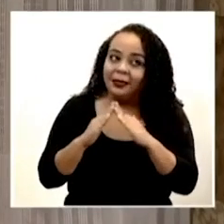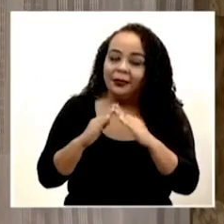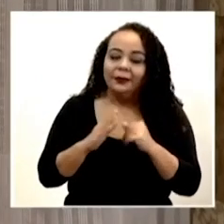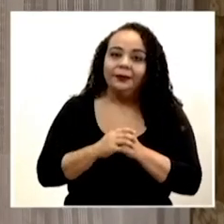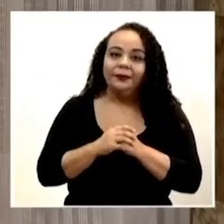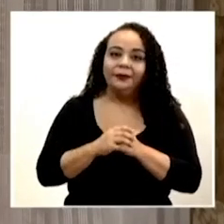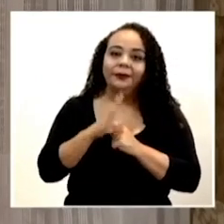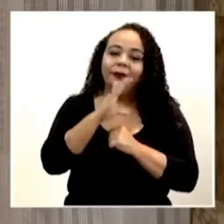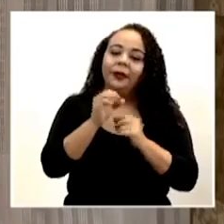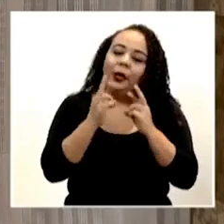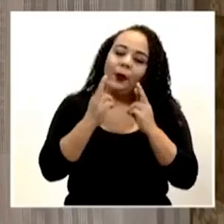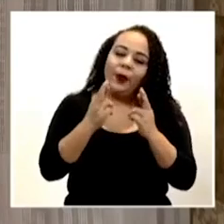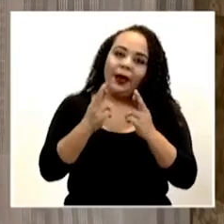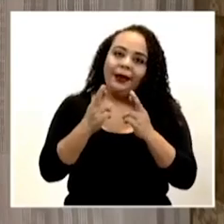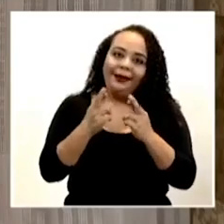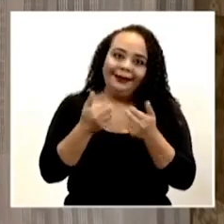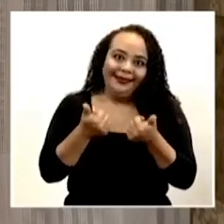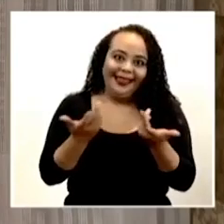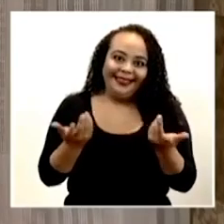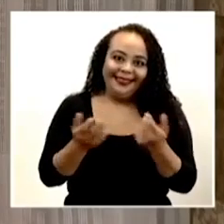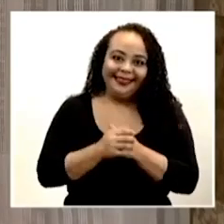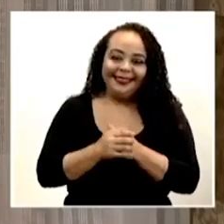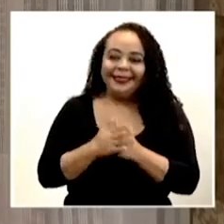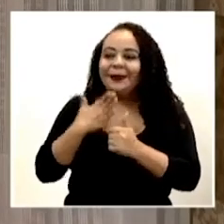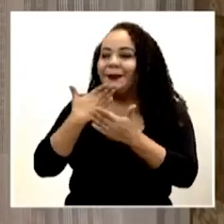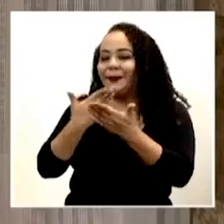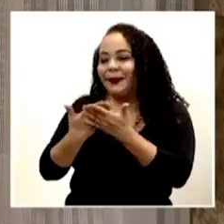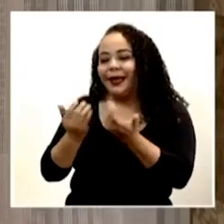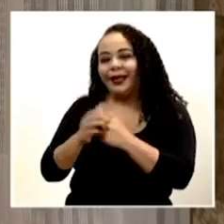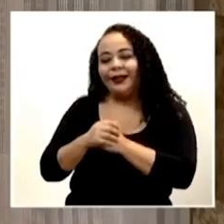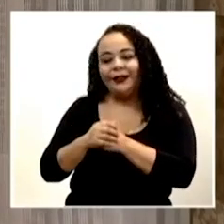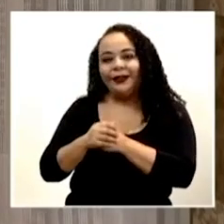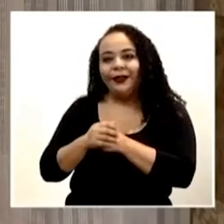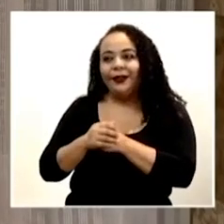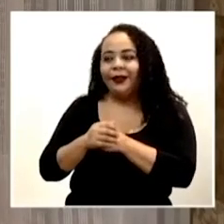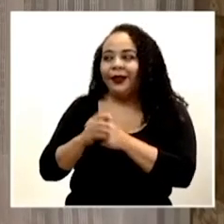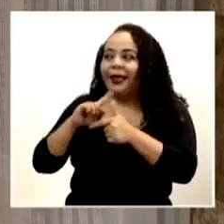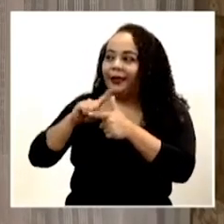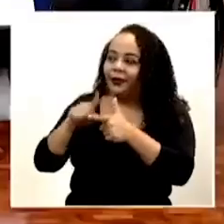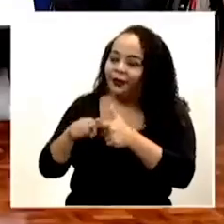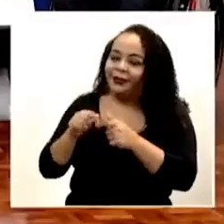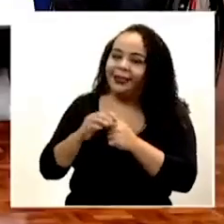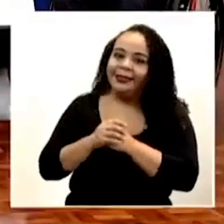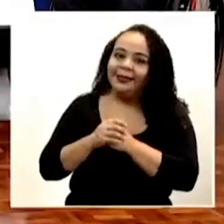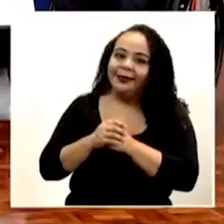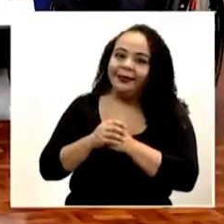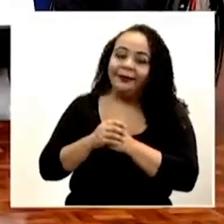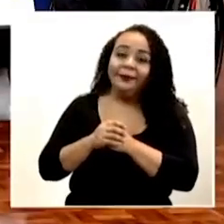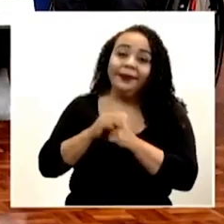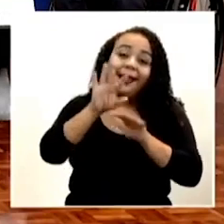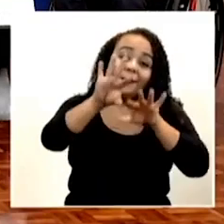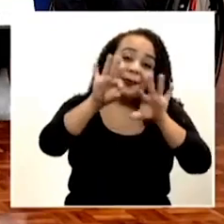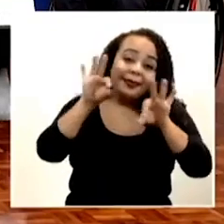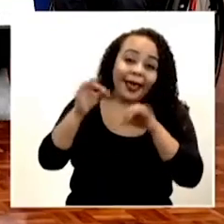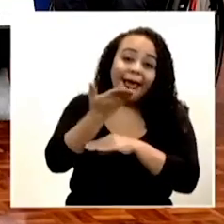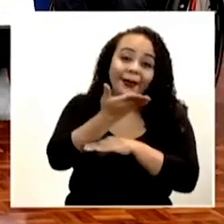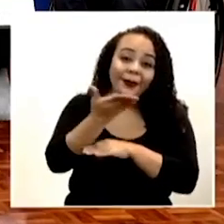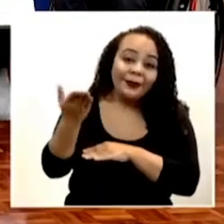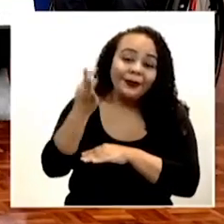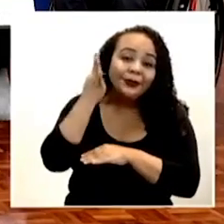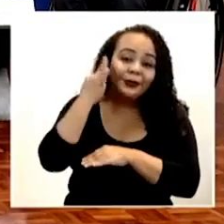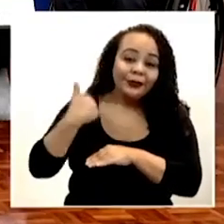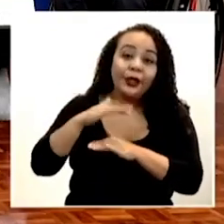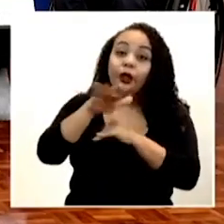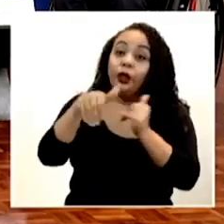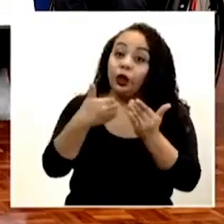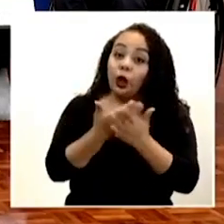Y, eh, ojalá que, que me vaya bien. Bueno, no, con, absolutamente. Entonces, eh, invitados, invitadas, todos